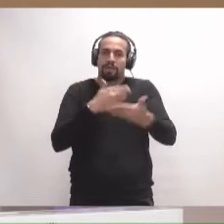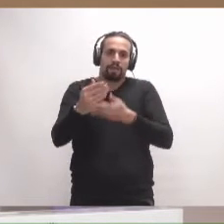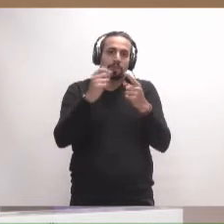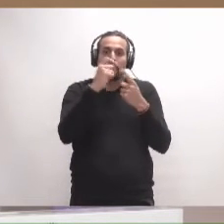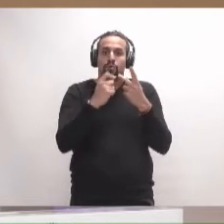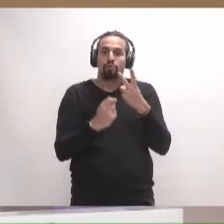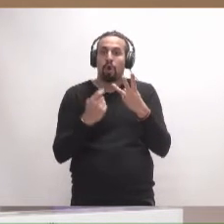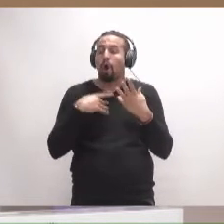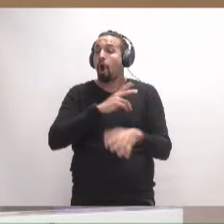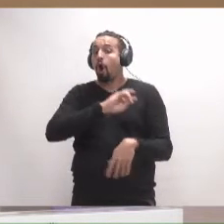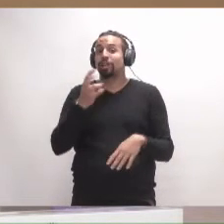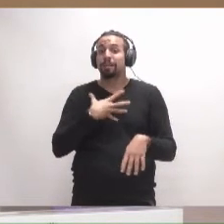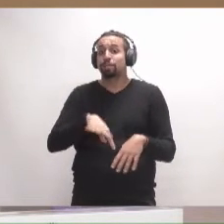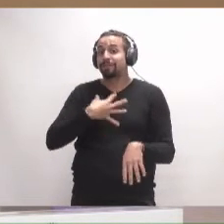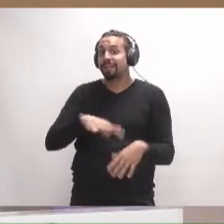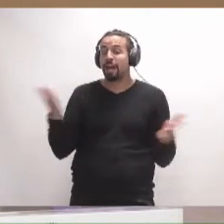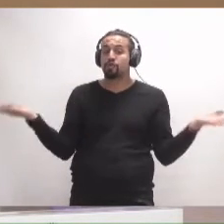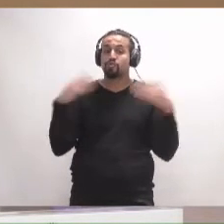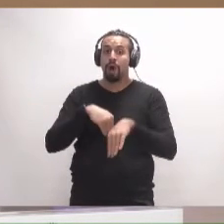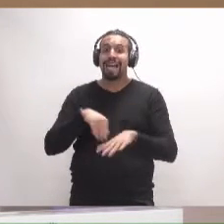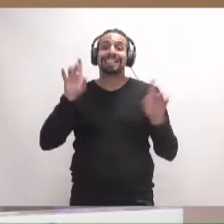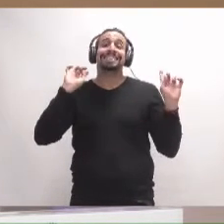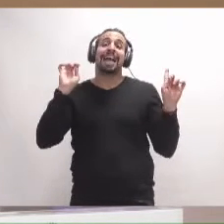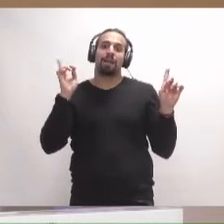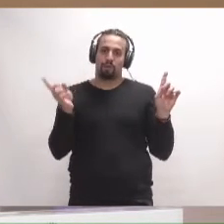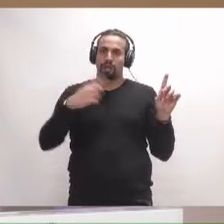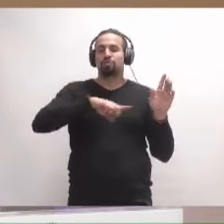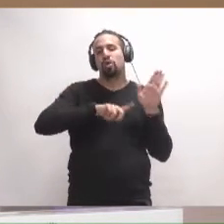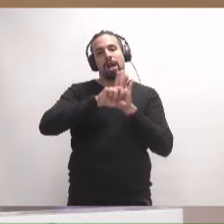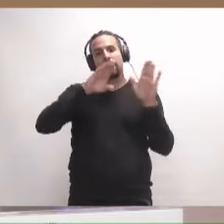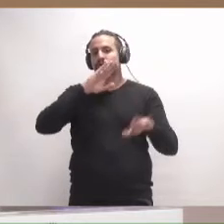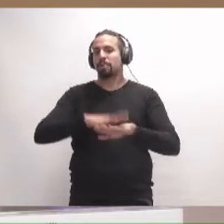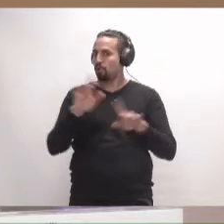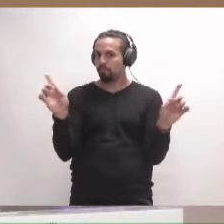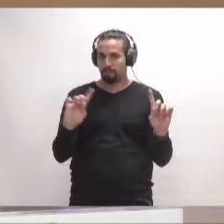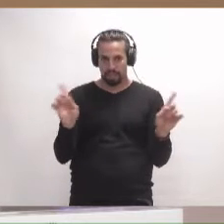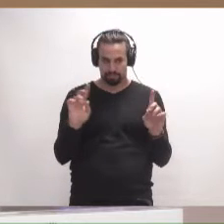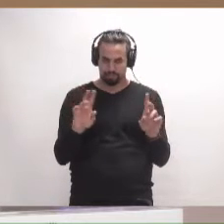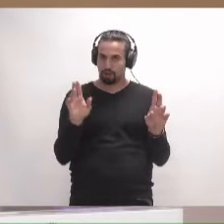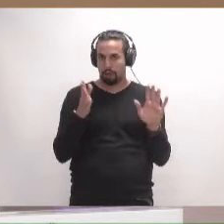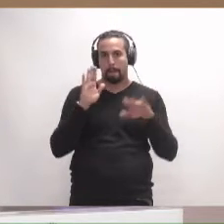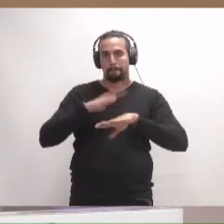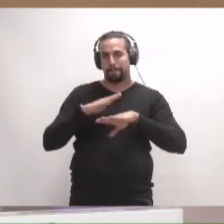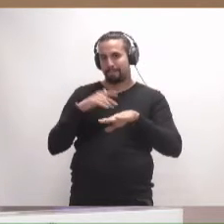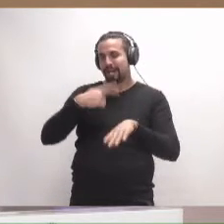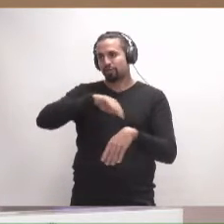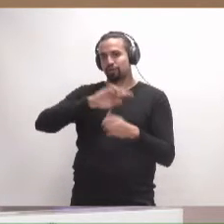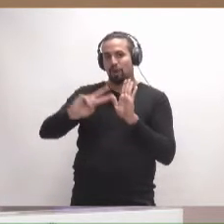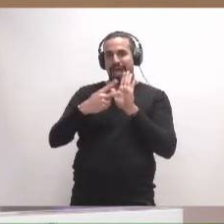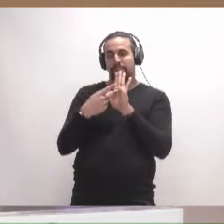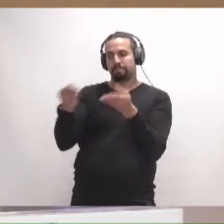ninguna otra posibilidad, salvo que infringiéramos la ley, de desestimar las enmiendas.